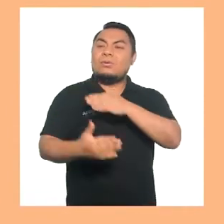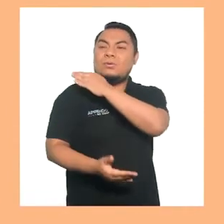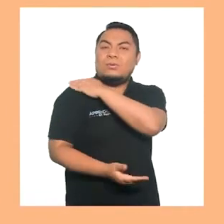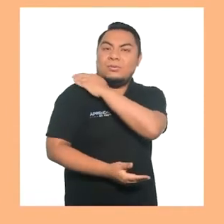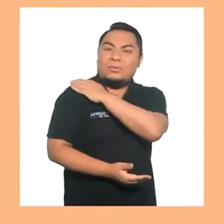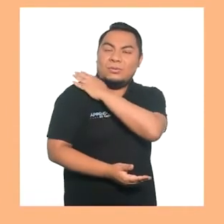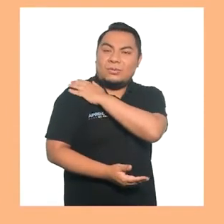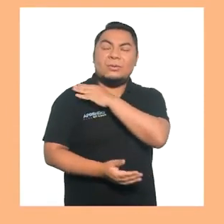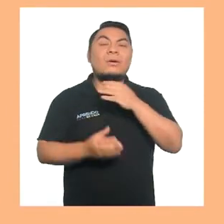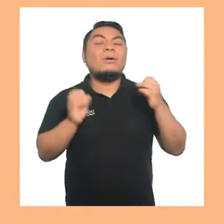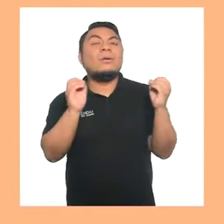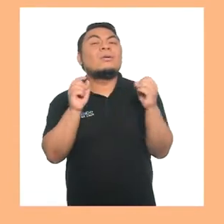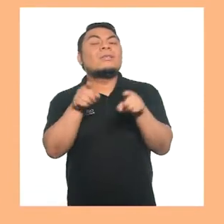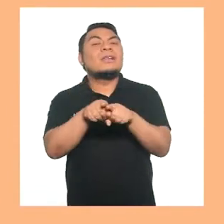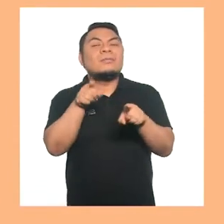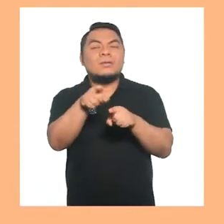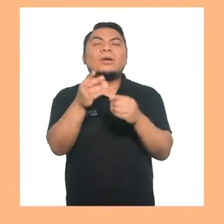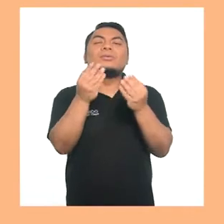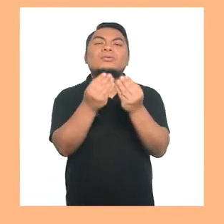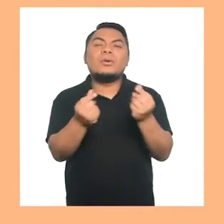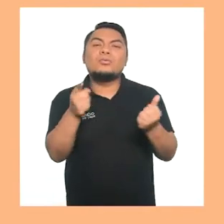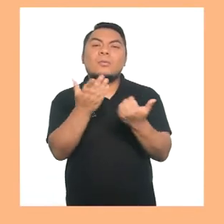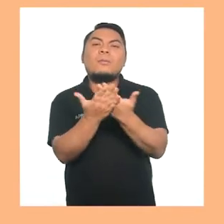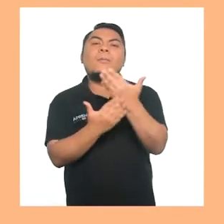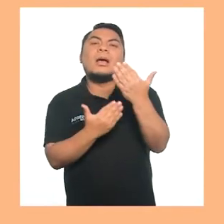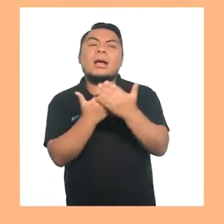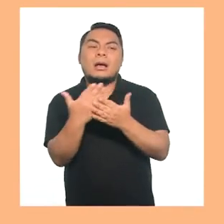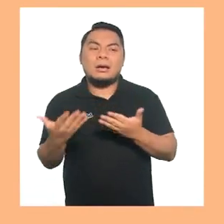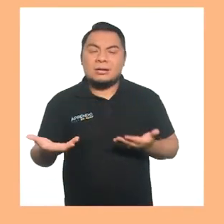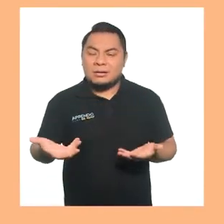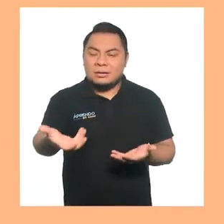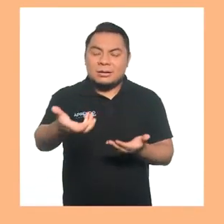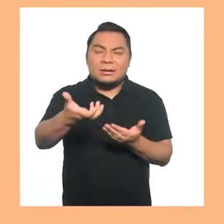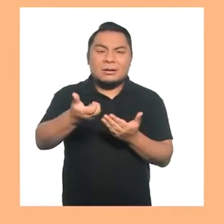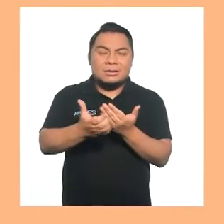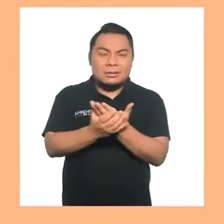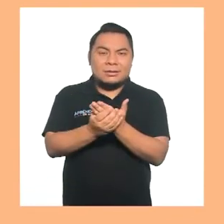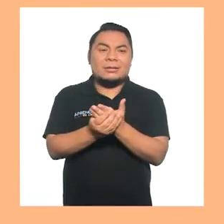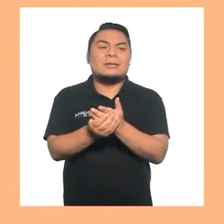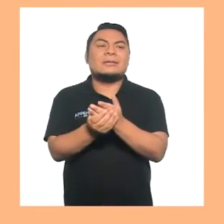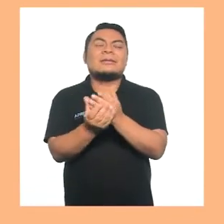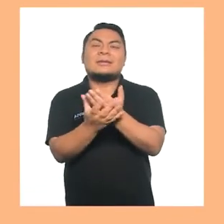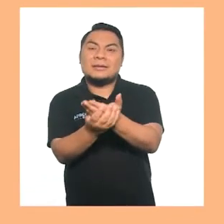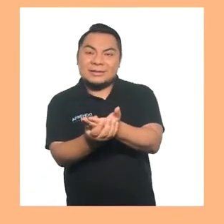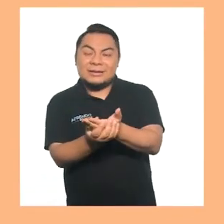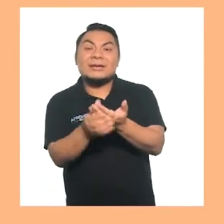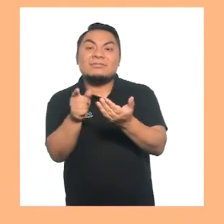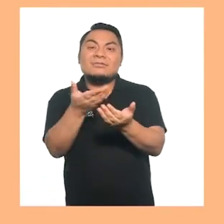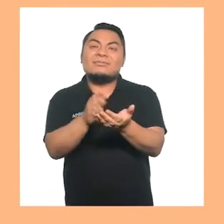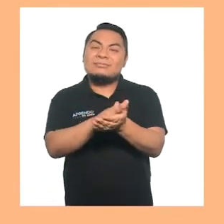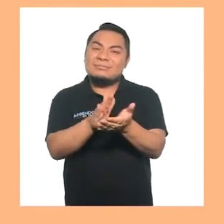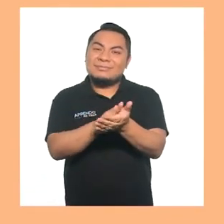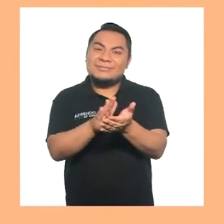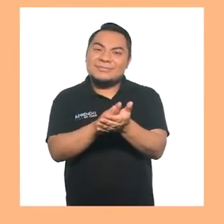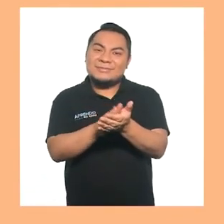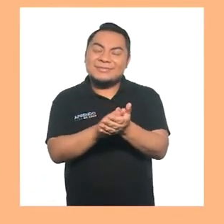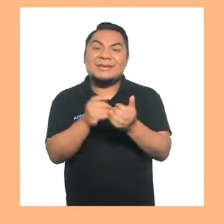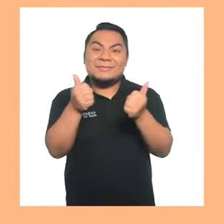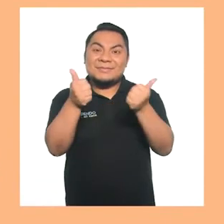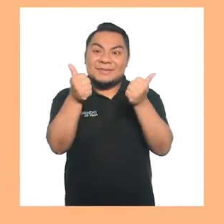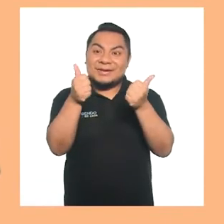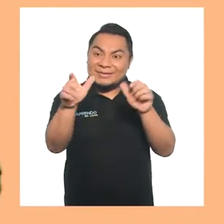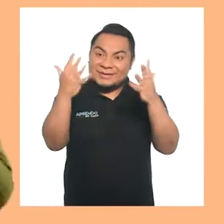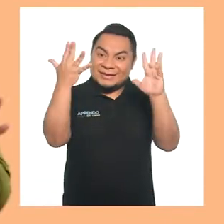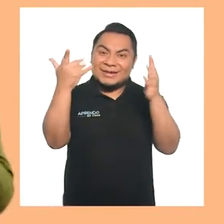hombro o tomándolo suavemente de sus manos y haciendo palmas lo bien que ha realizado la